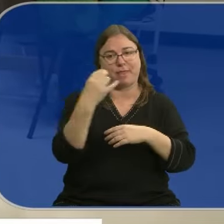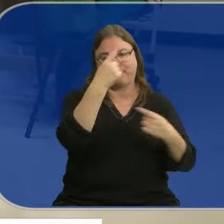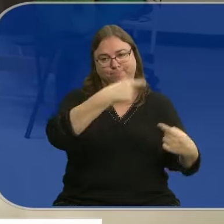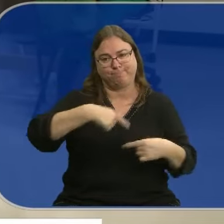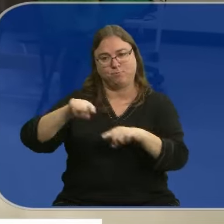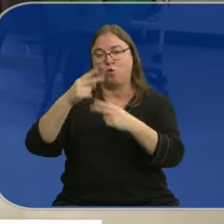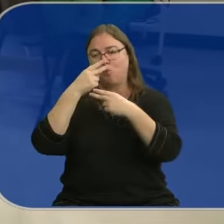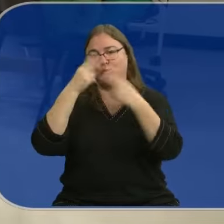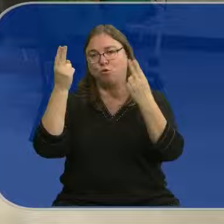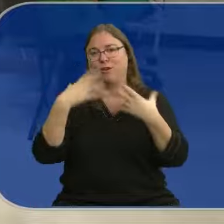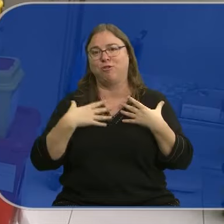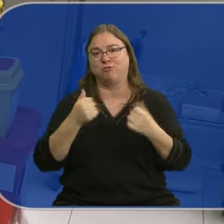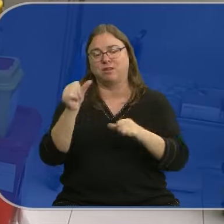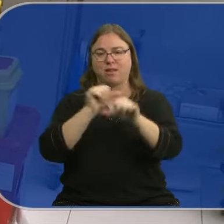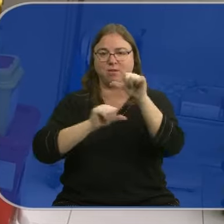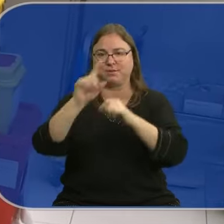pública a partir del año que viene.